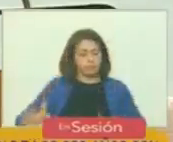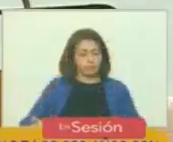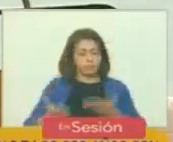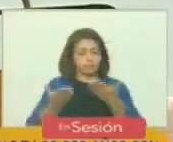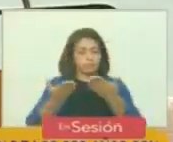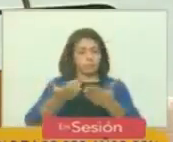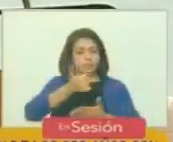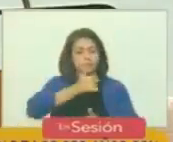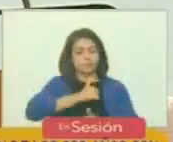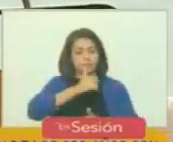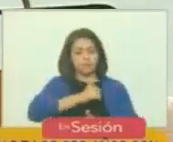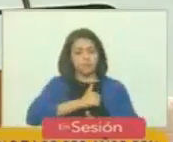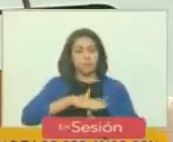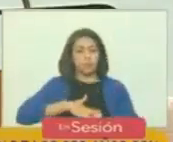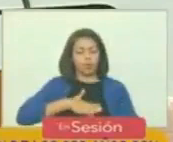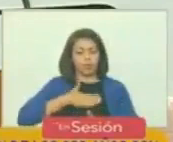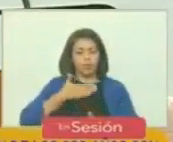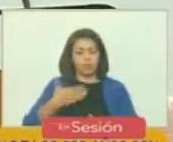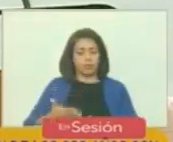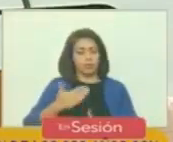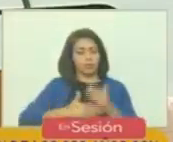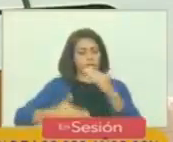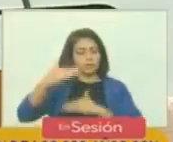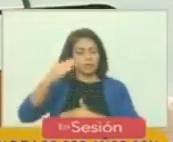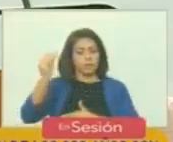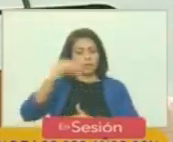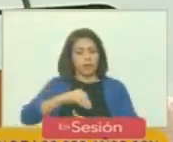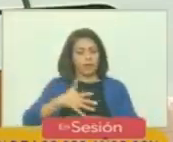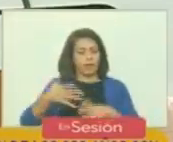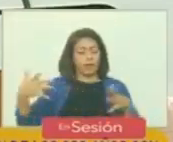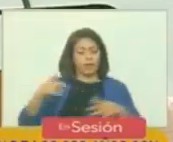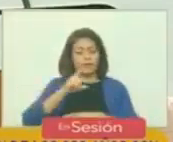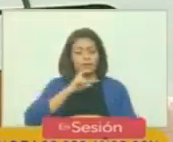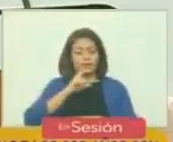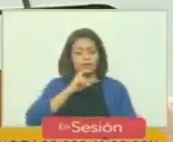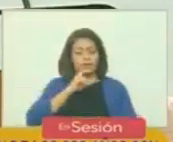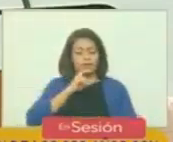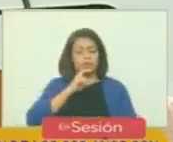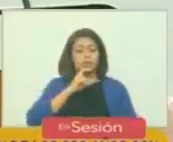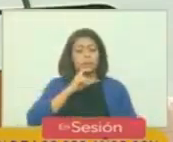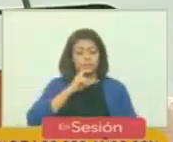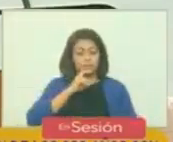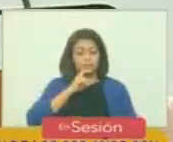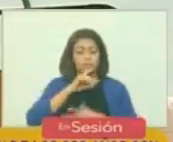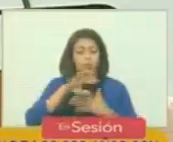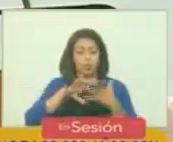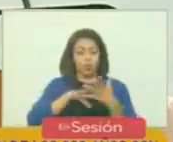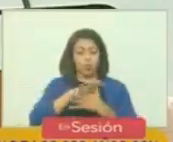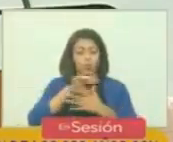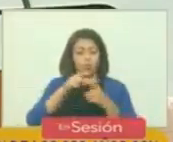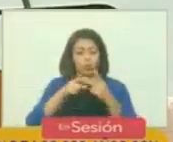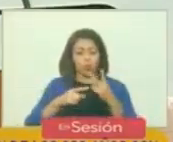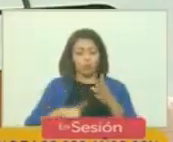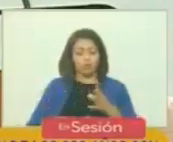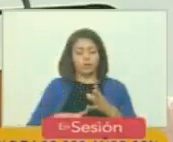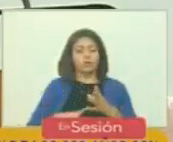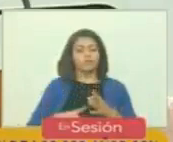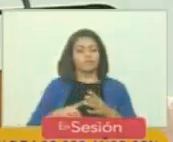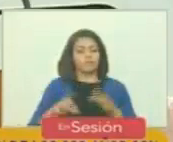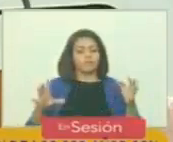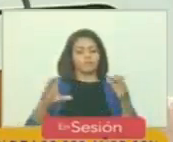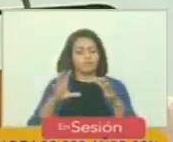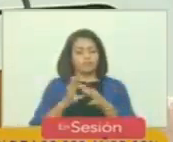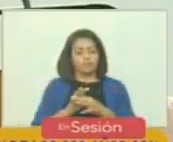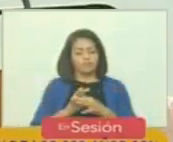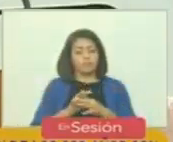y perseverancia podemos superar las más grandes dificultades instancias sortear estrechezas